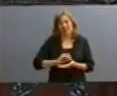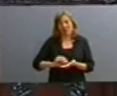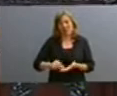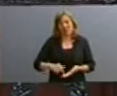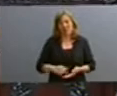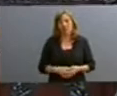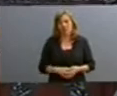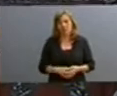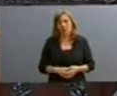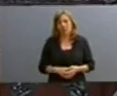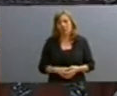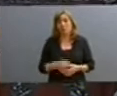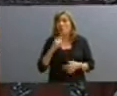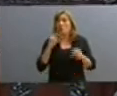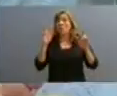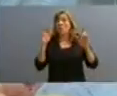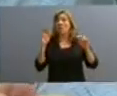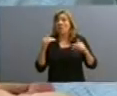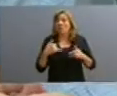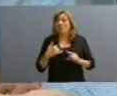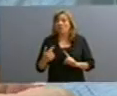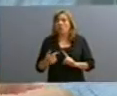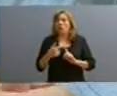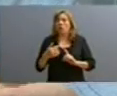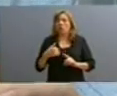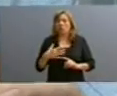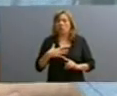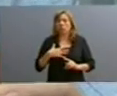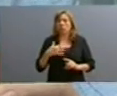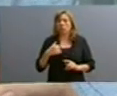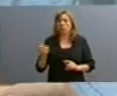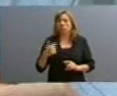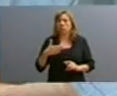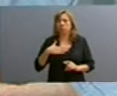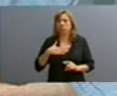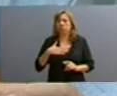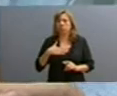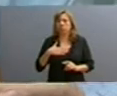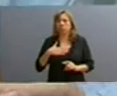Sí, un tema que me toca muy de cerca, porque